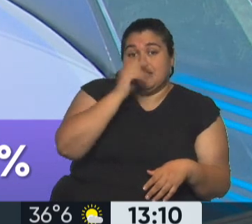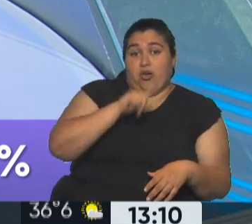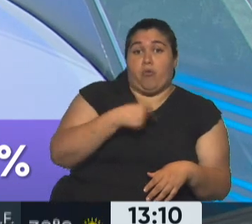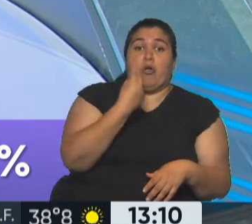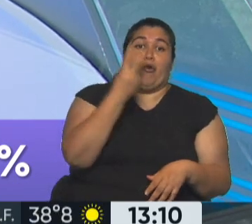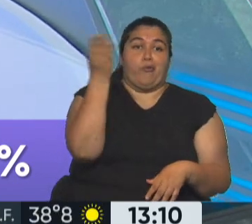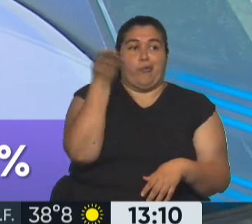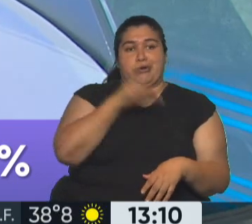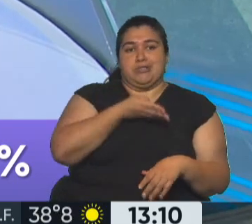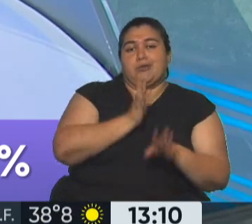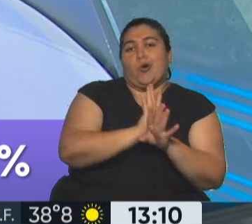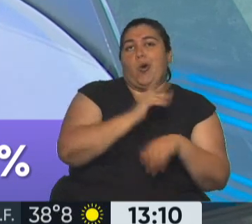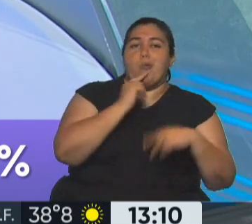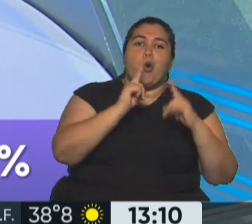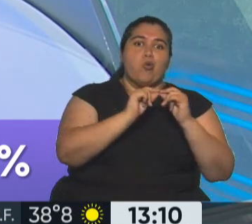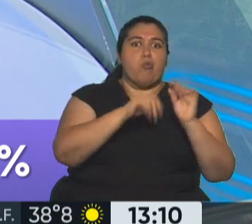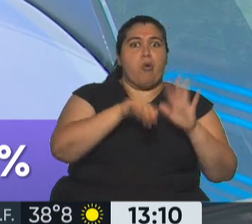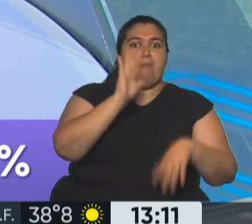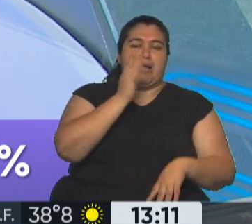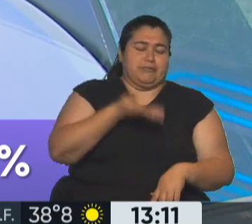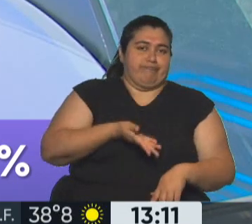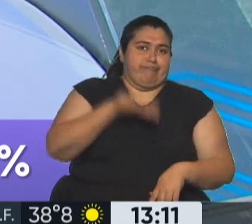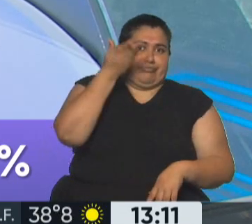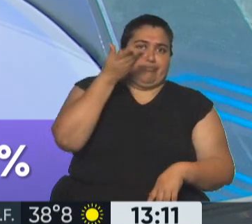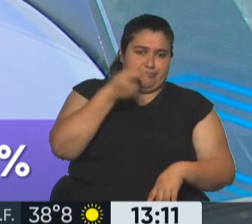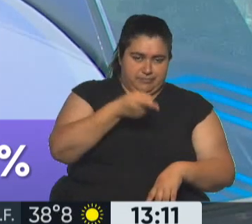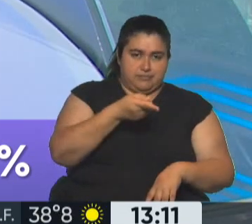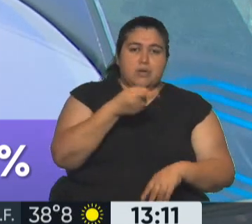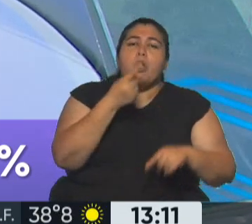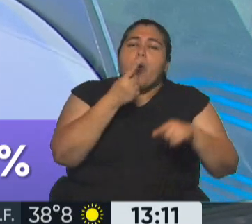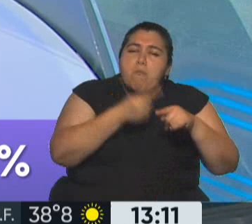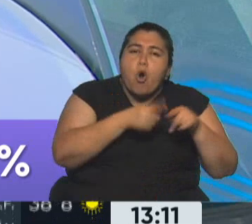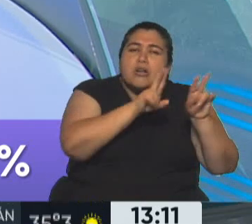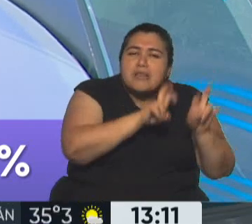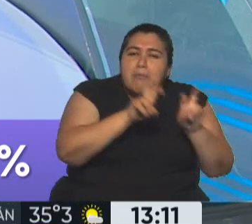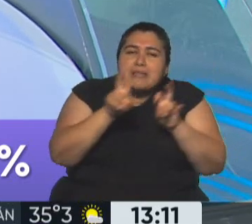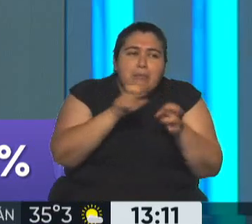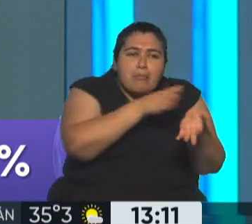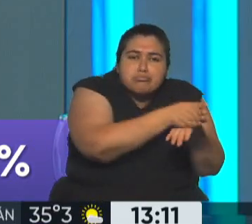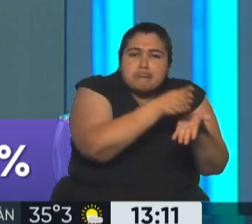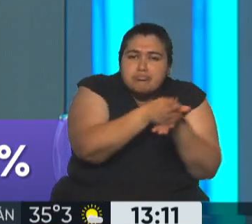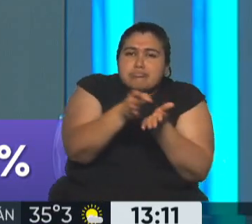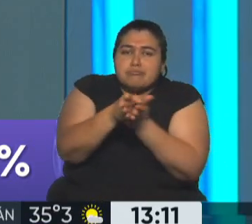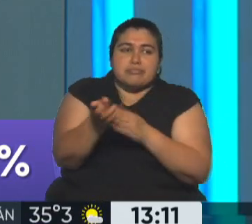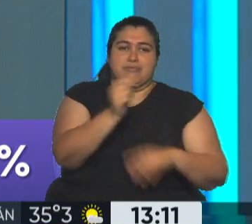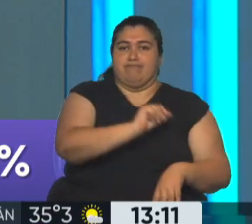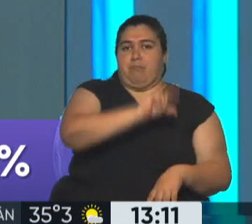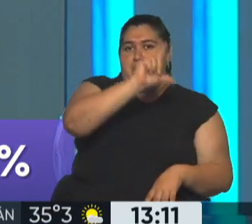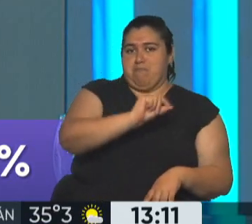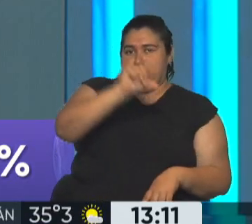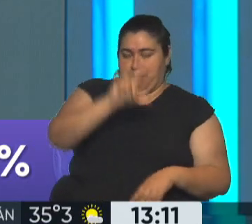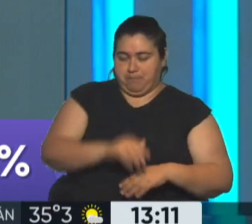el índice más alto por rubro en capital federal. subir el promedio de la inflación, lógico.